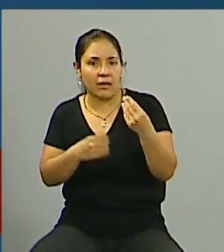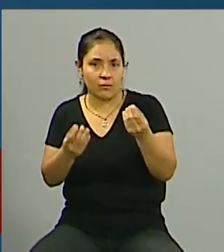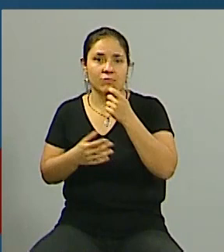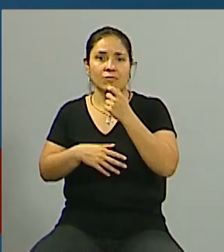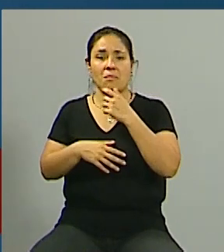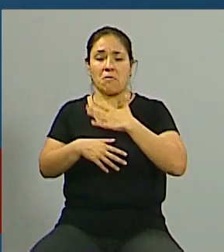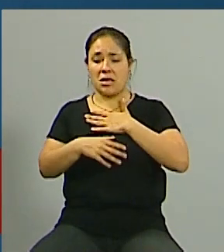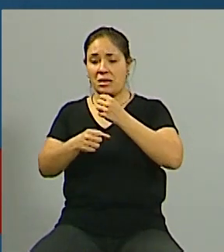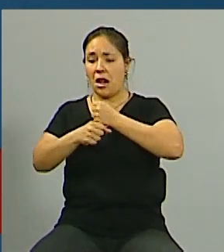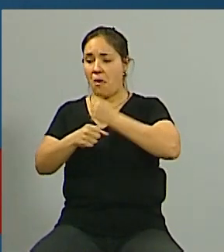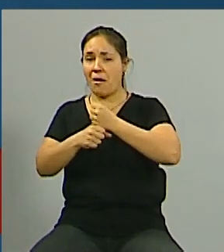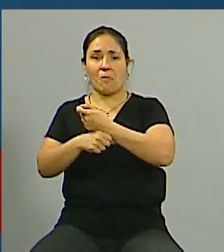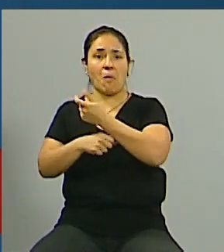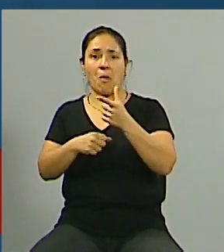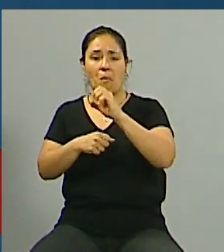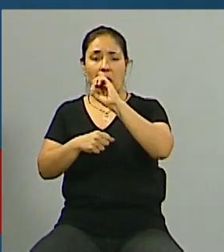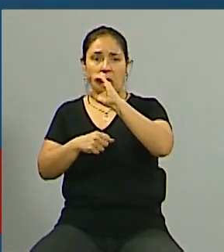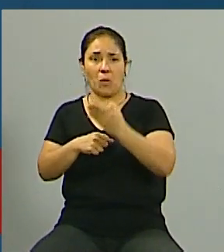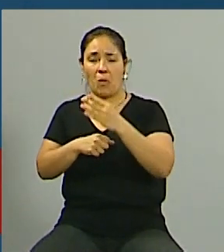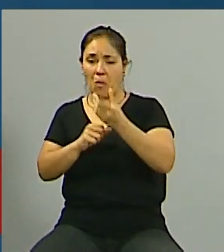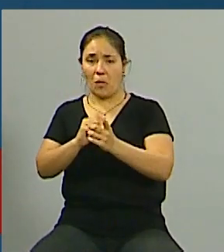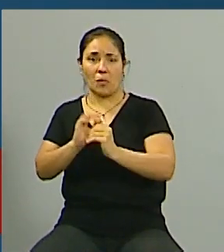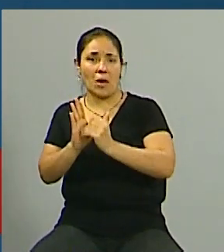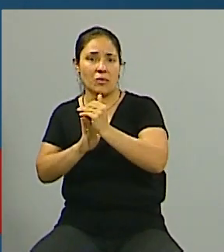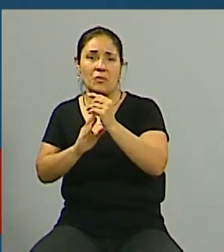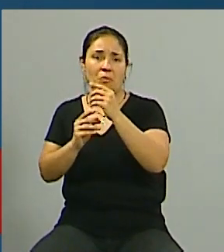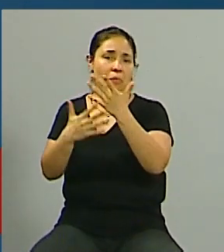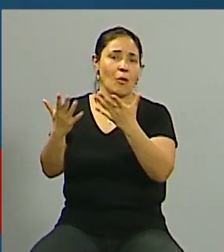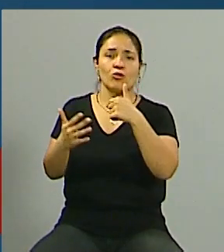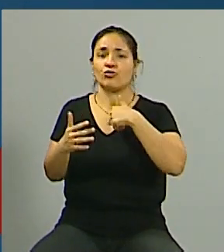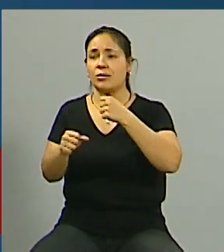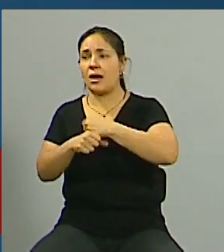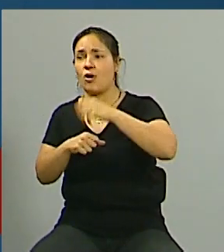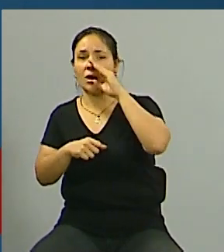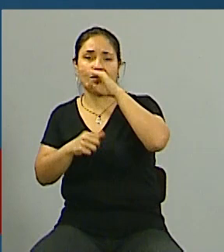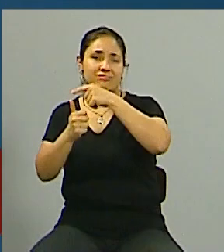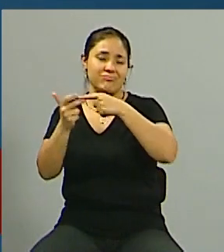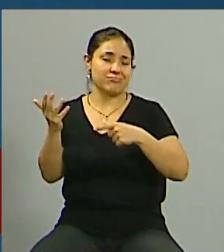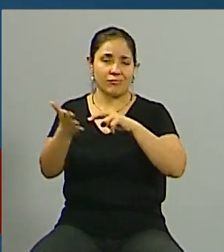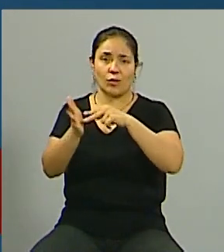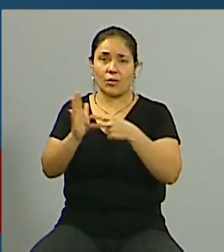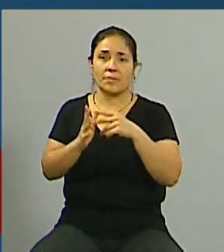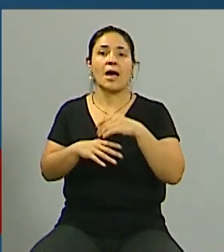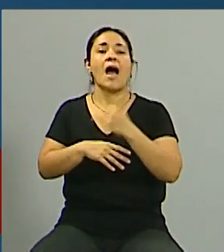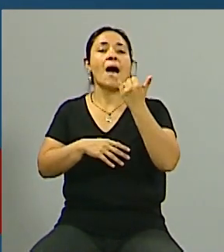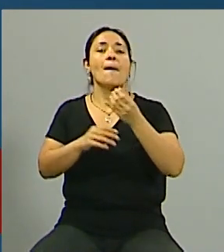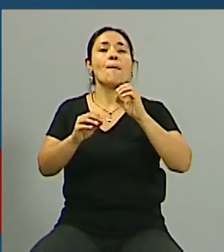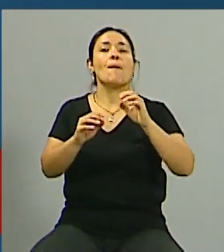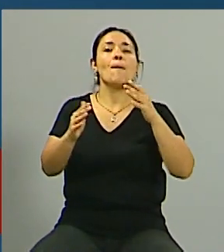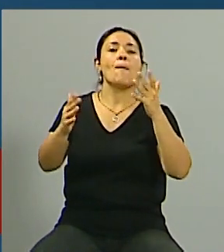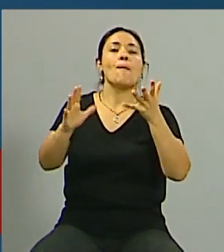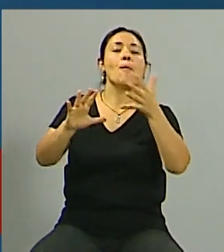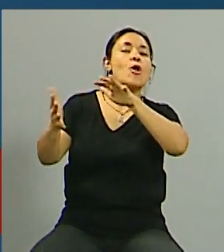yo estoy trabajando en negro y demás sino que lo que se toma el INSEE variación es la que toma un promedio de los trabajos